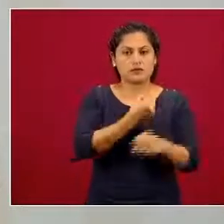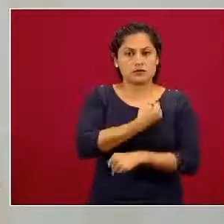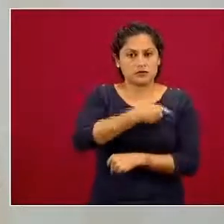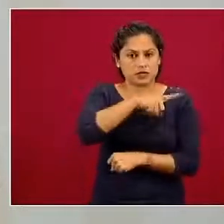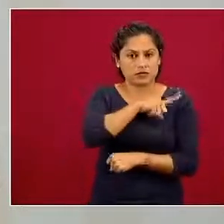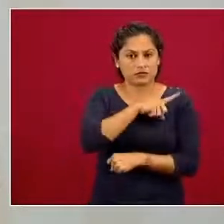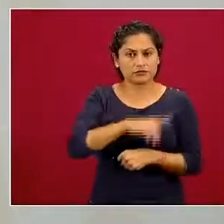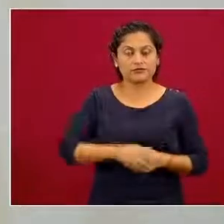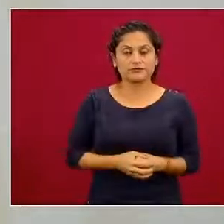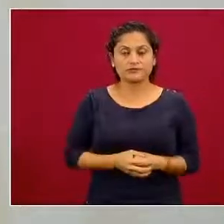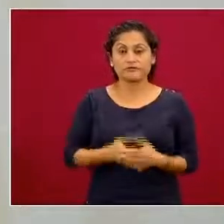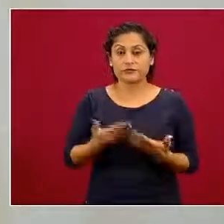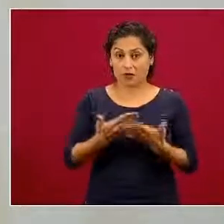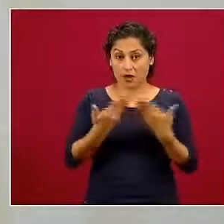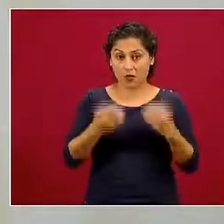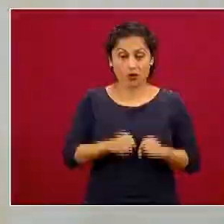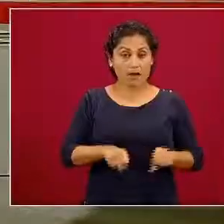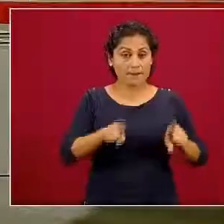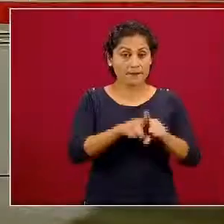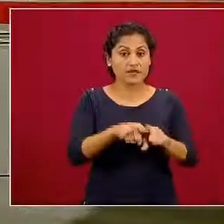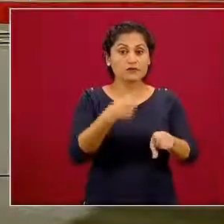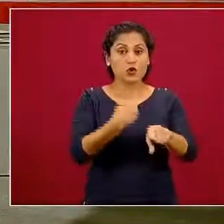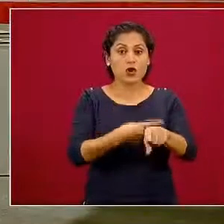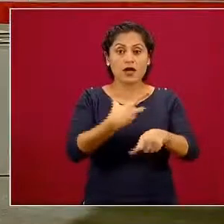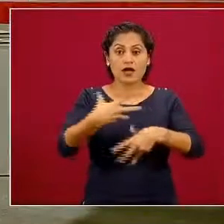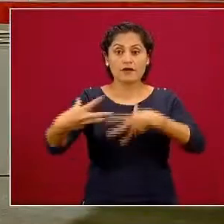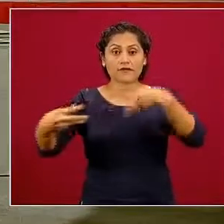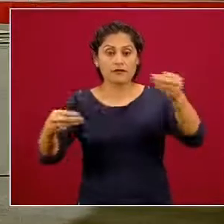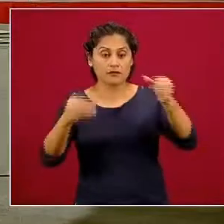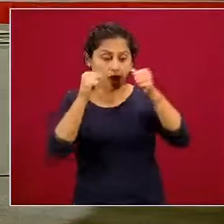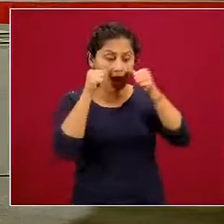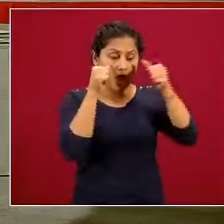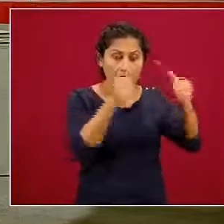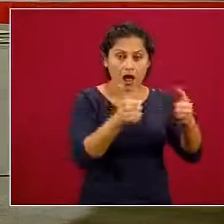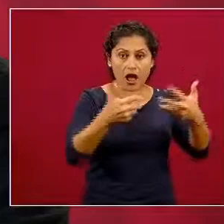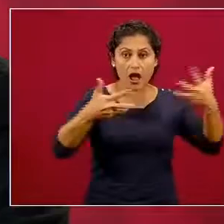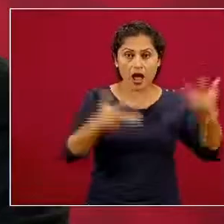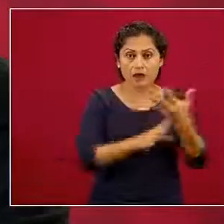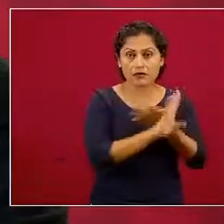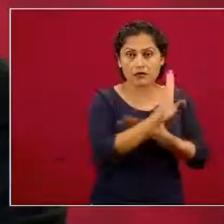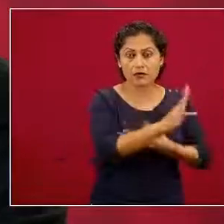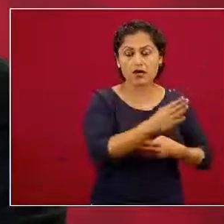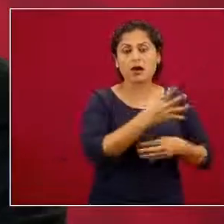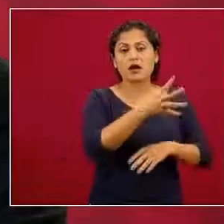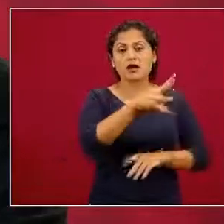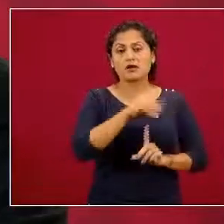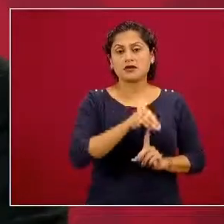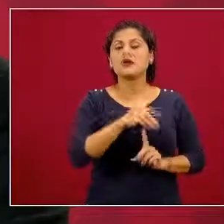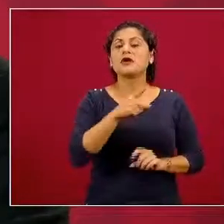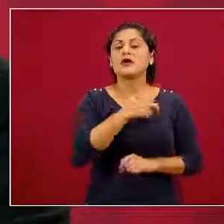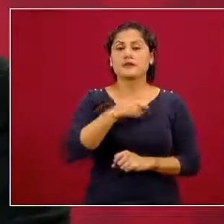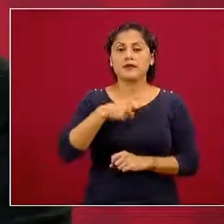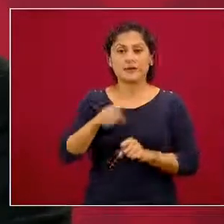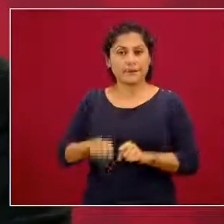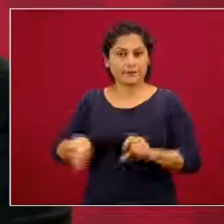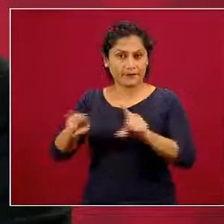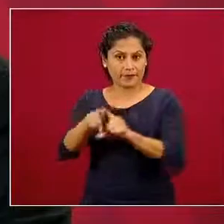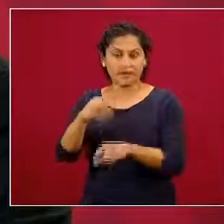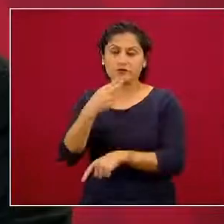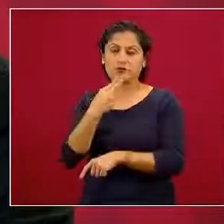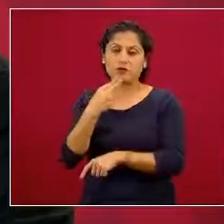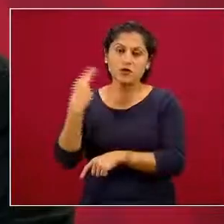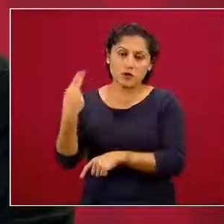hemos hecho frente a la pandemia COVID y retomando la reciente experiencia y actual de la Estrategia Nacional